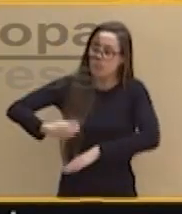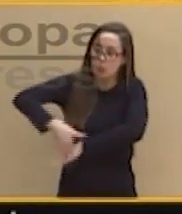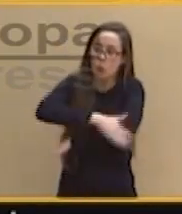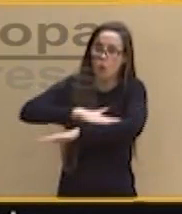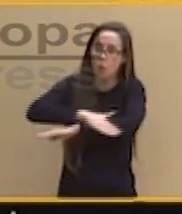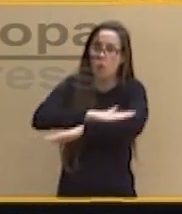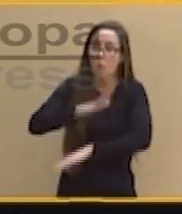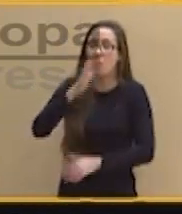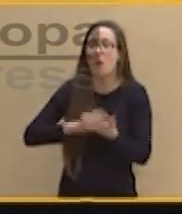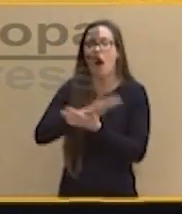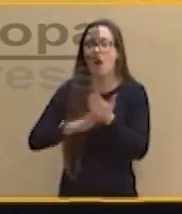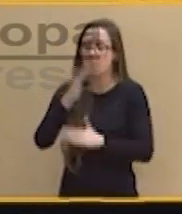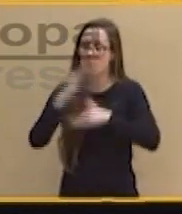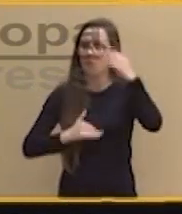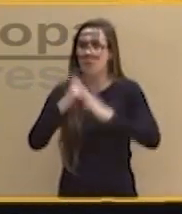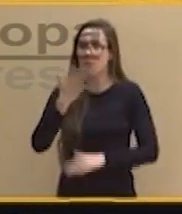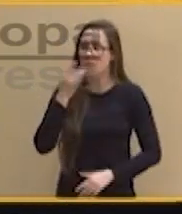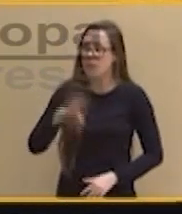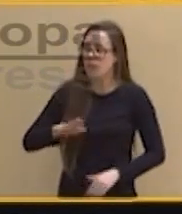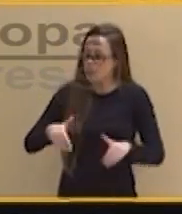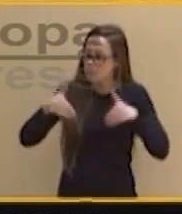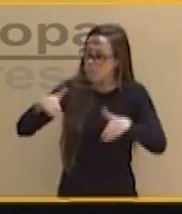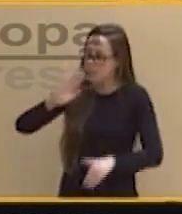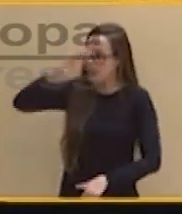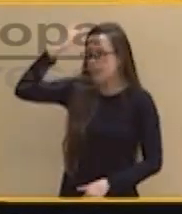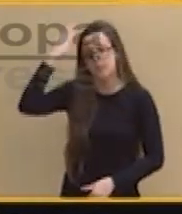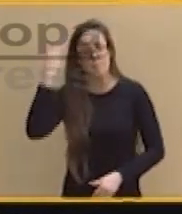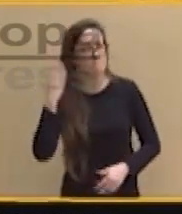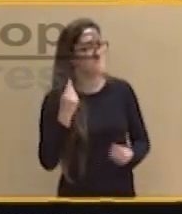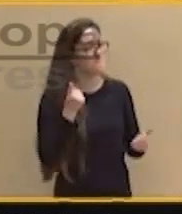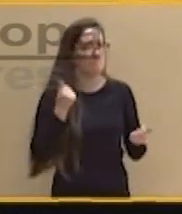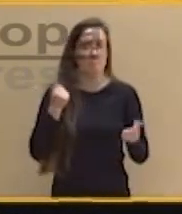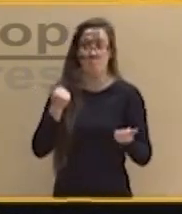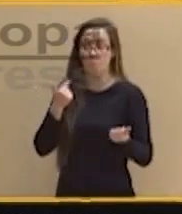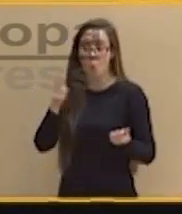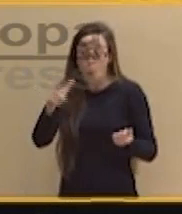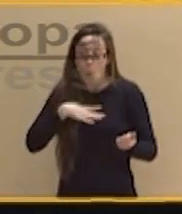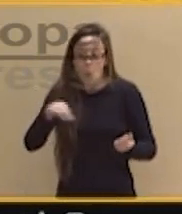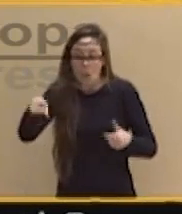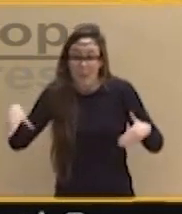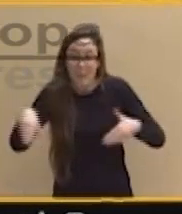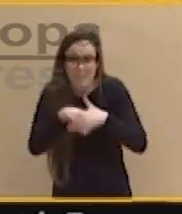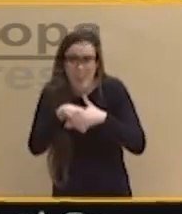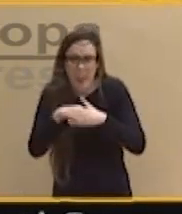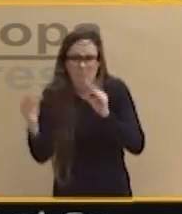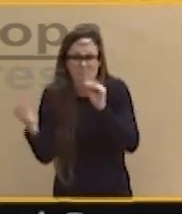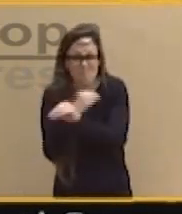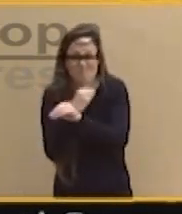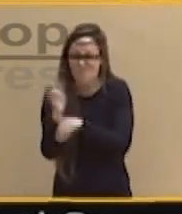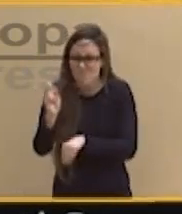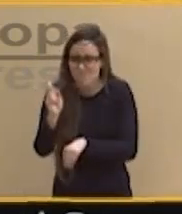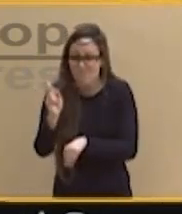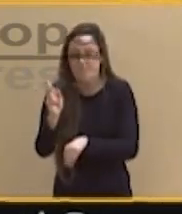¿Lo haría el señor Casado? Mmm, no sé si el señor Rivera estaría de acuerdo. Ahora que lo pienso,